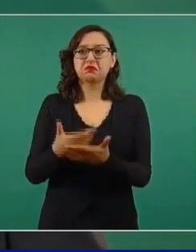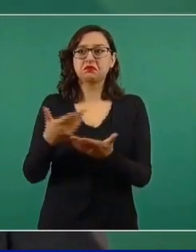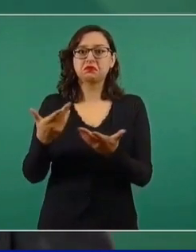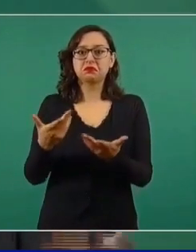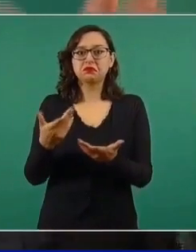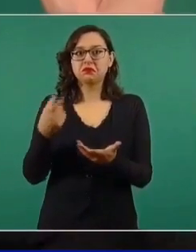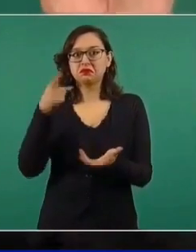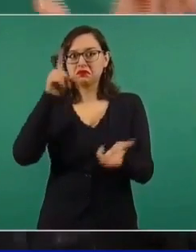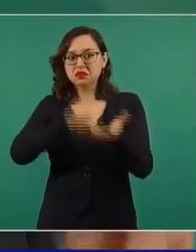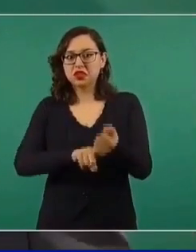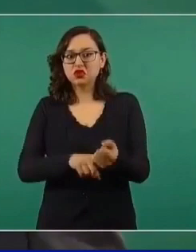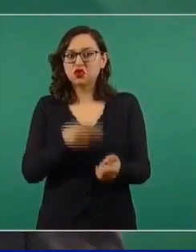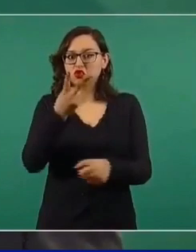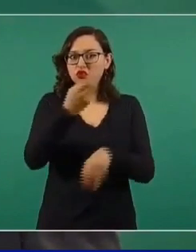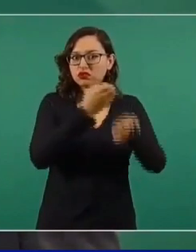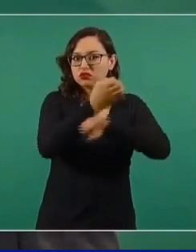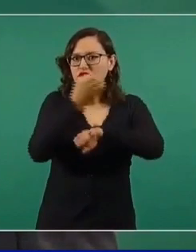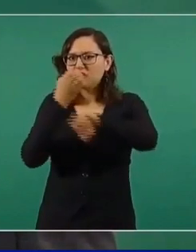Histórico.